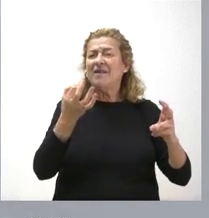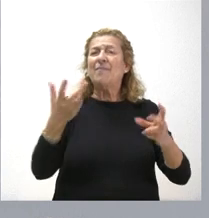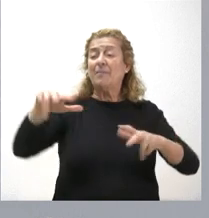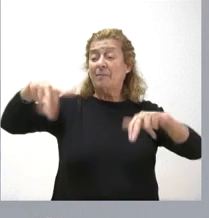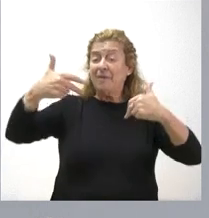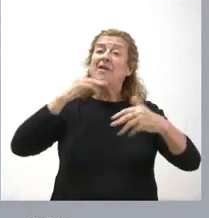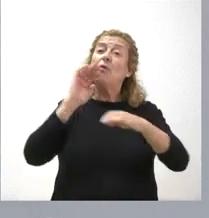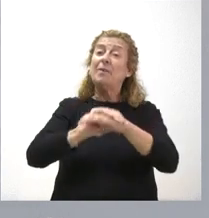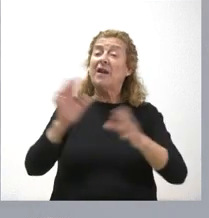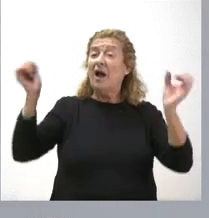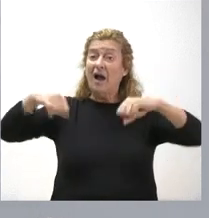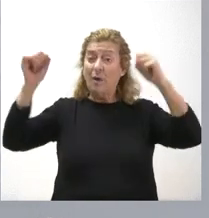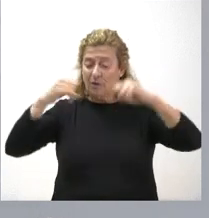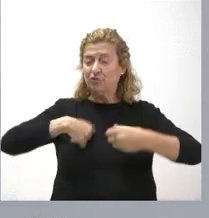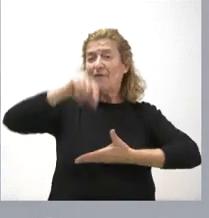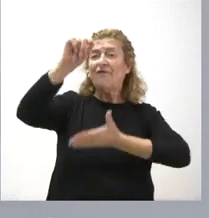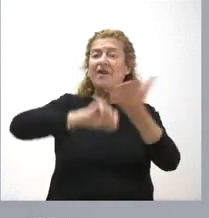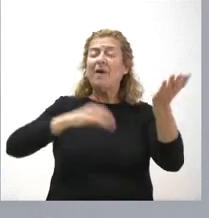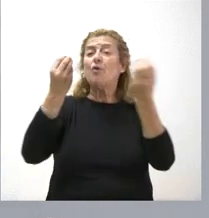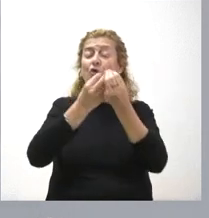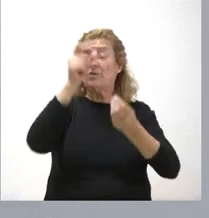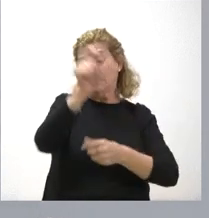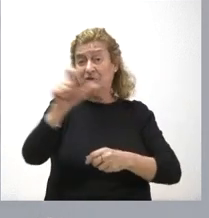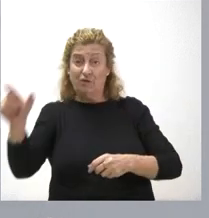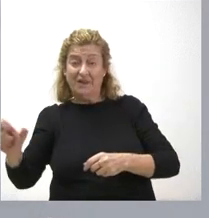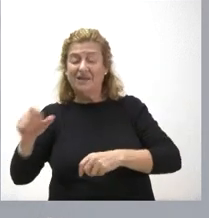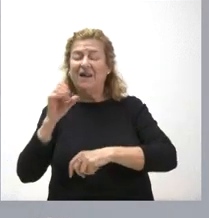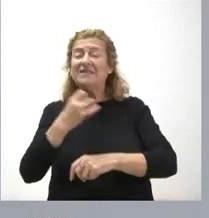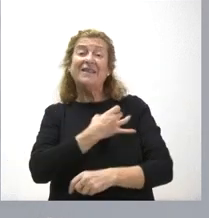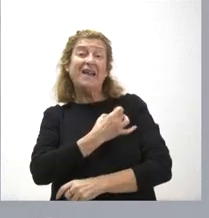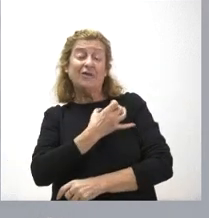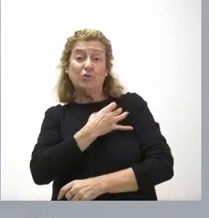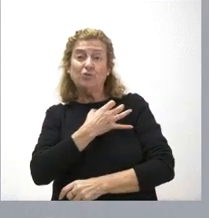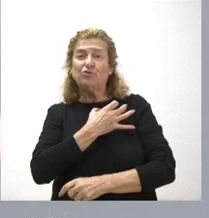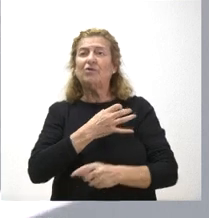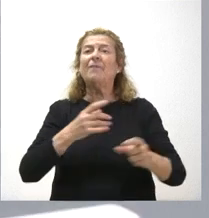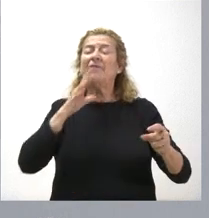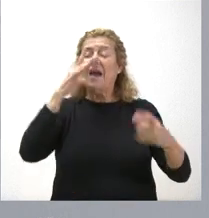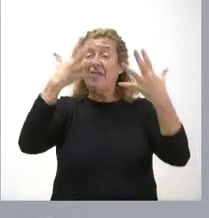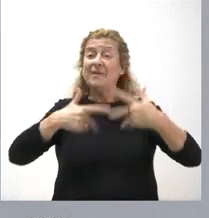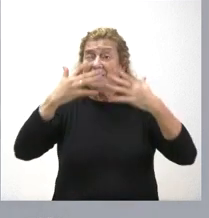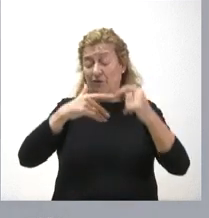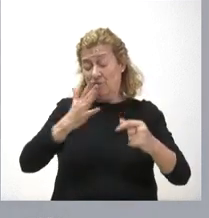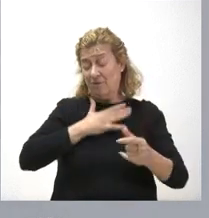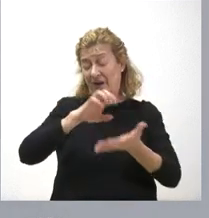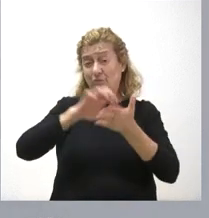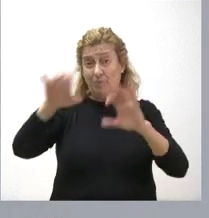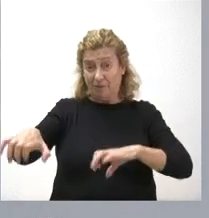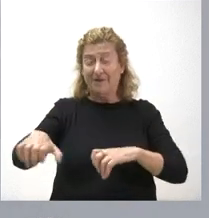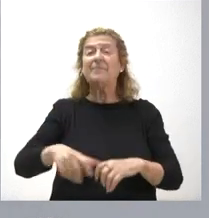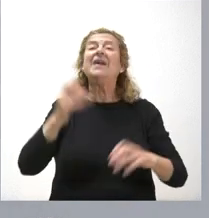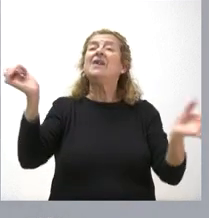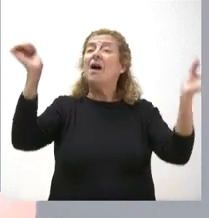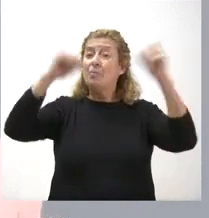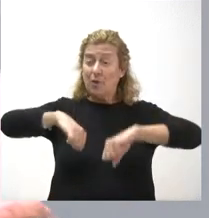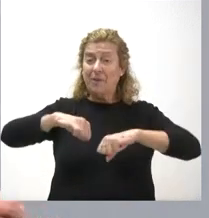cumplir los acuerdos que se han firmado con los agentes sindicales en representación de la Administración autonómica. Se aprueba